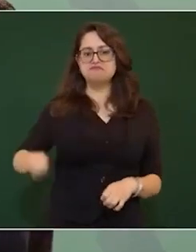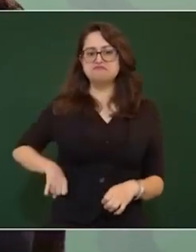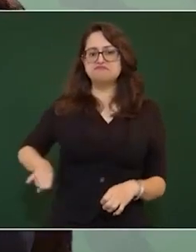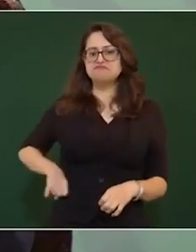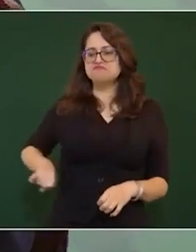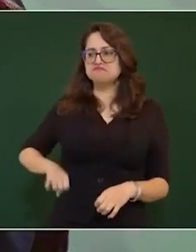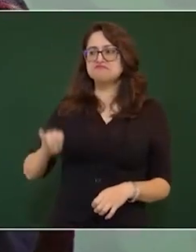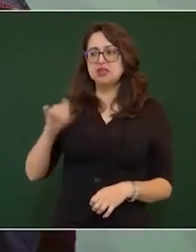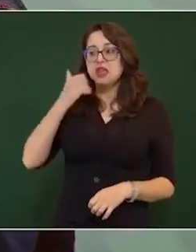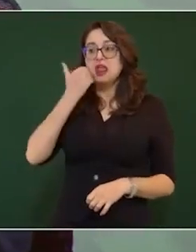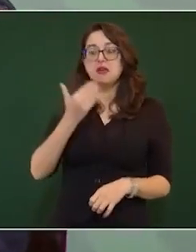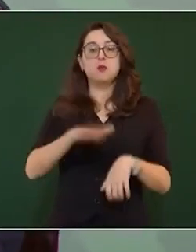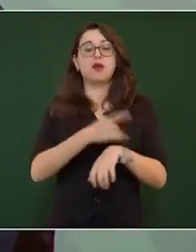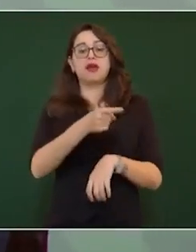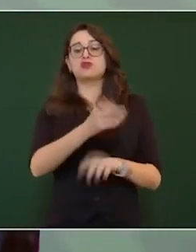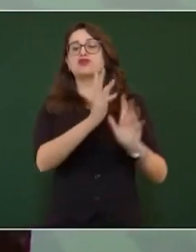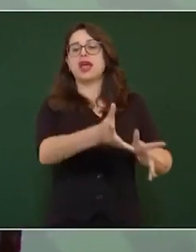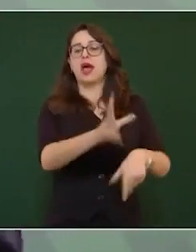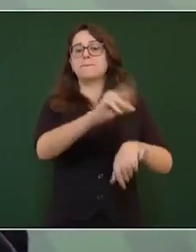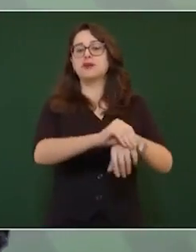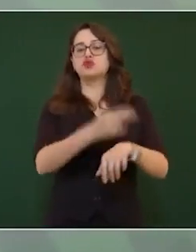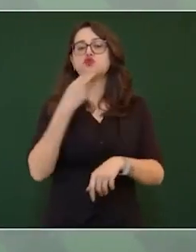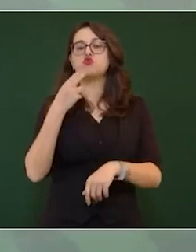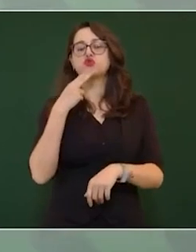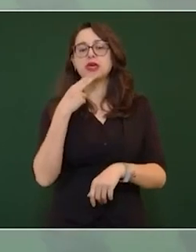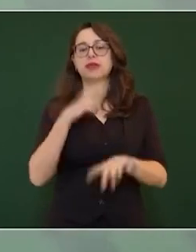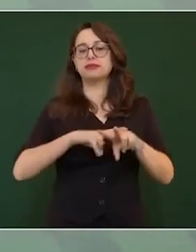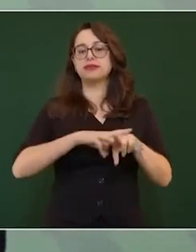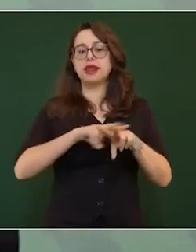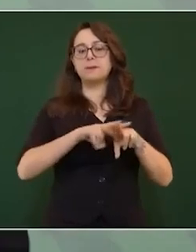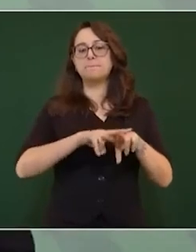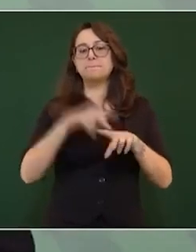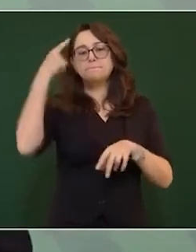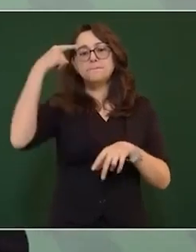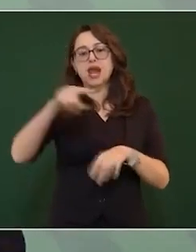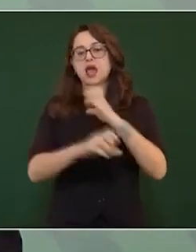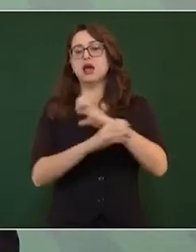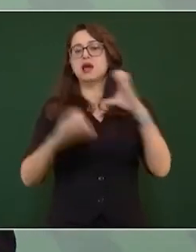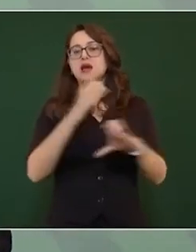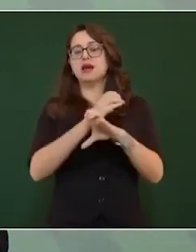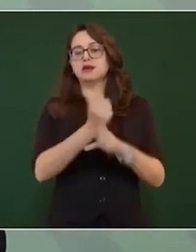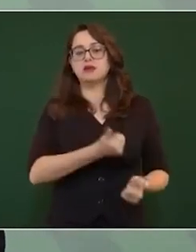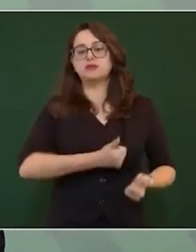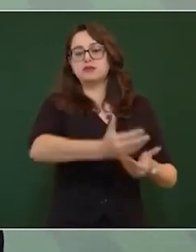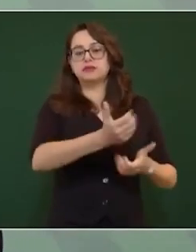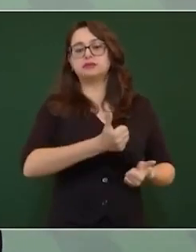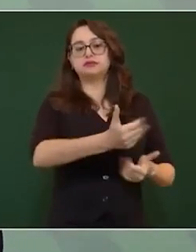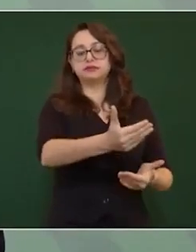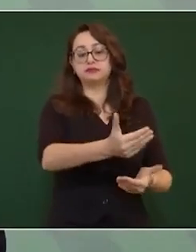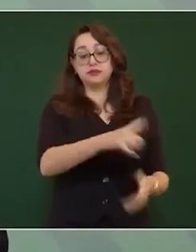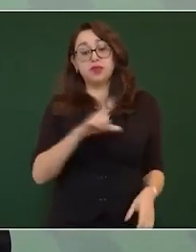que tienen la concesión de los trenes de carga. Pero el Estado